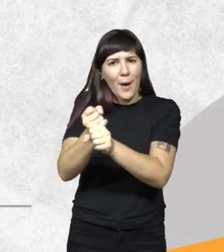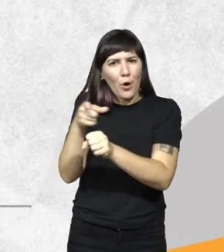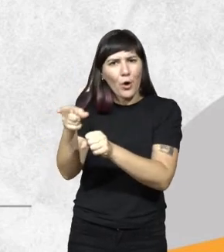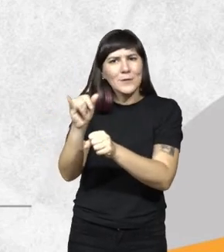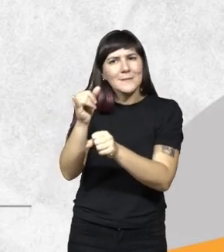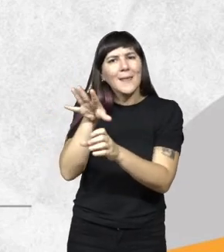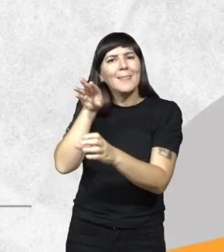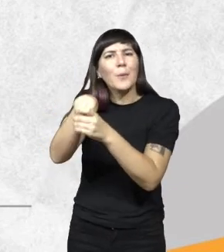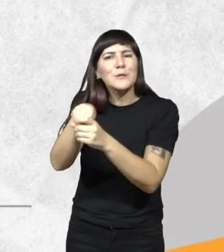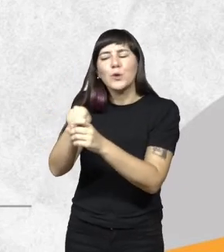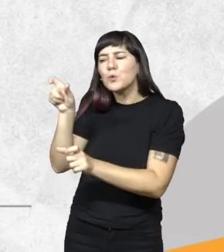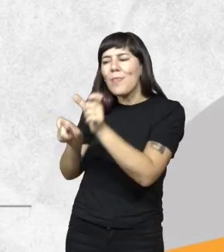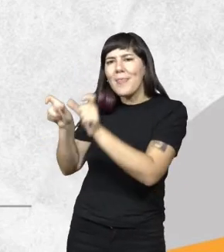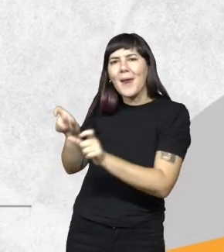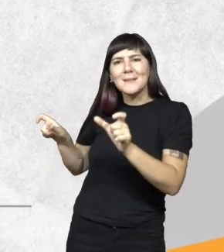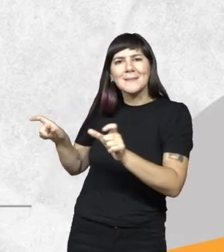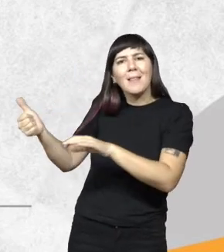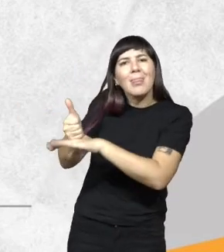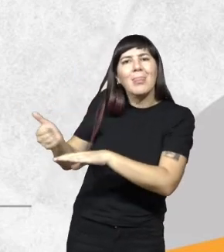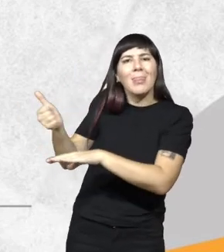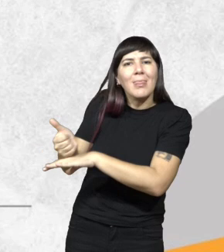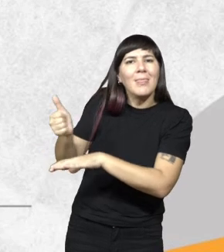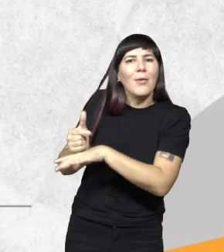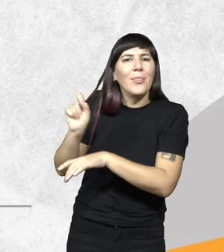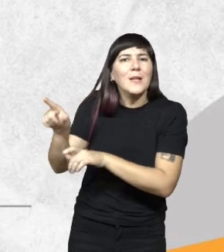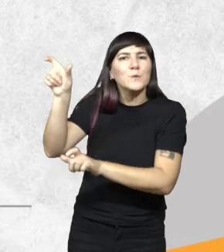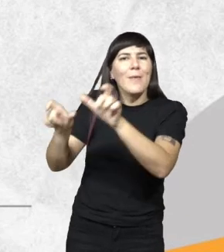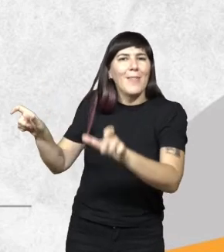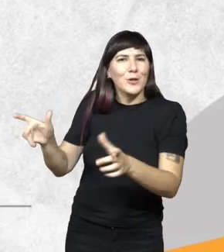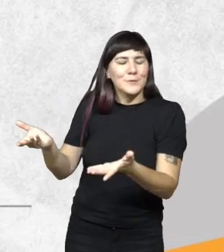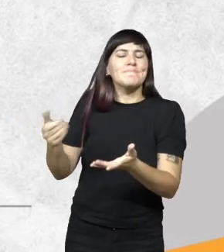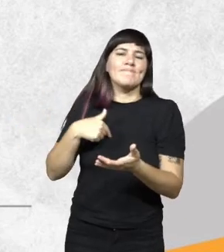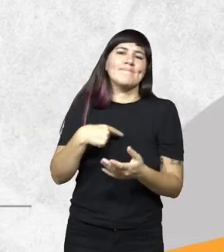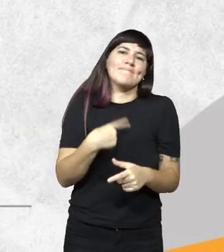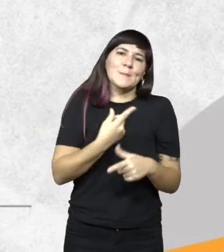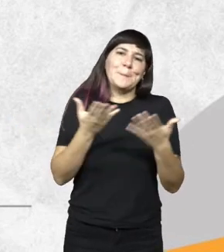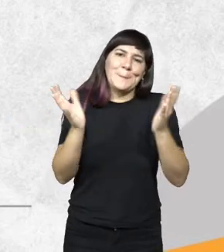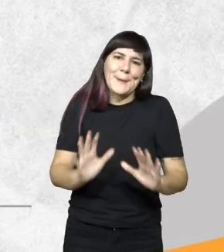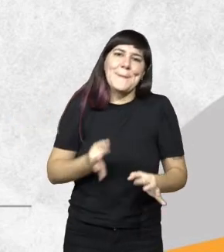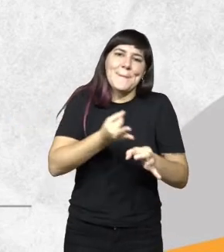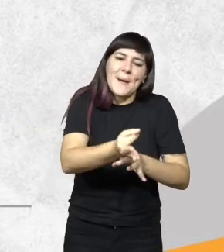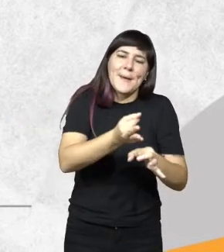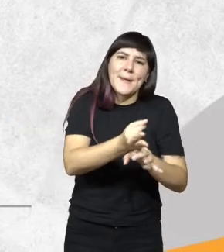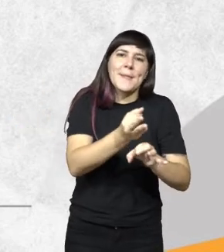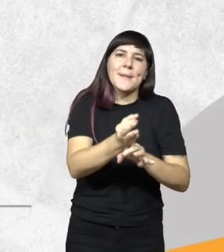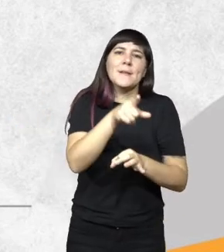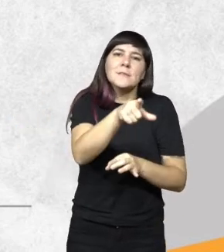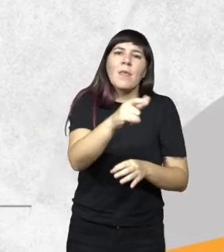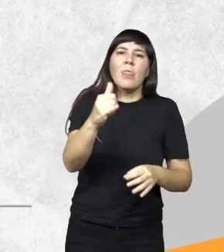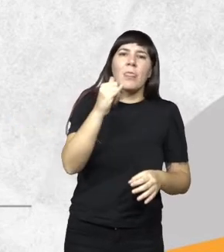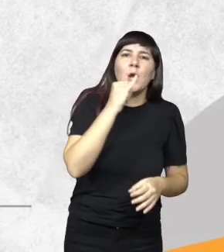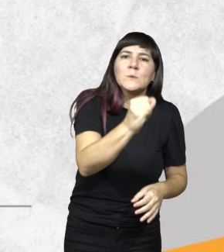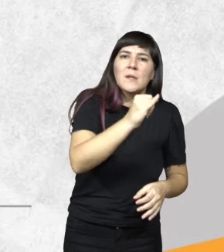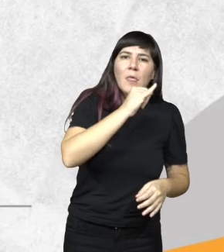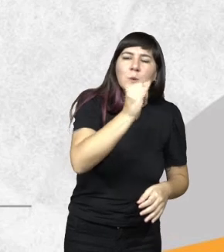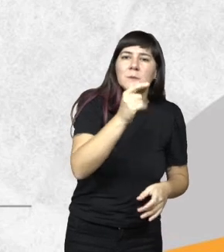intervención ciudadana de participación ciudadana entonces comenzamos a preparar aquellos que recibían denuncias y